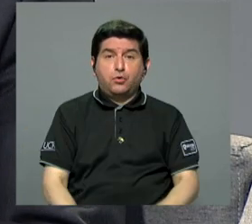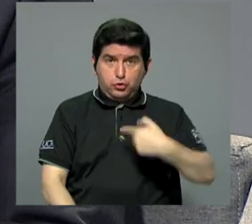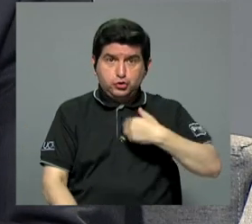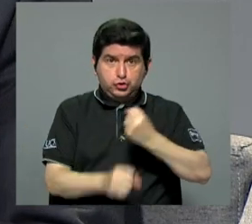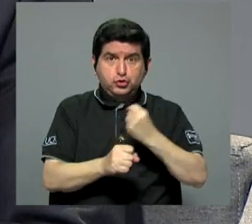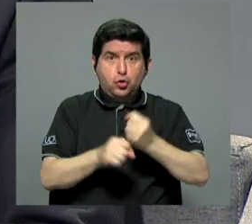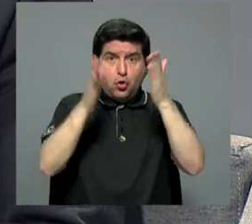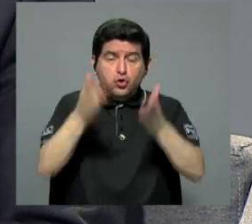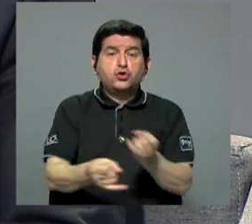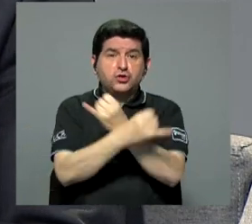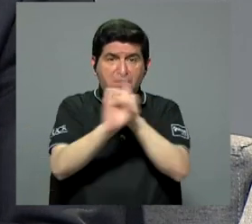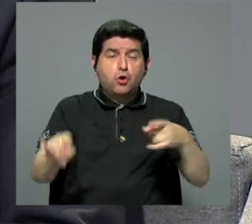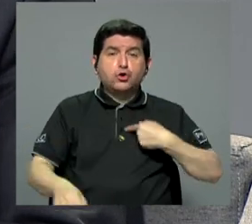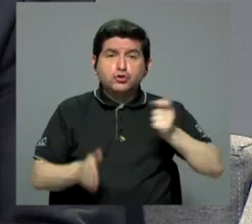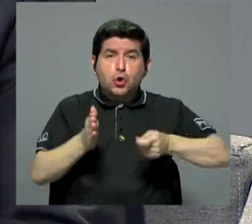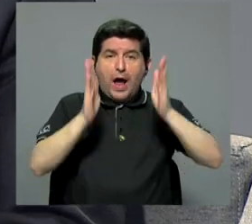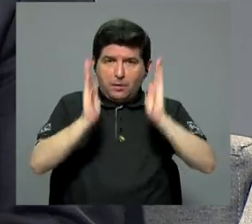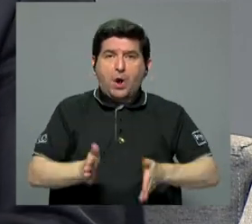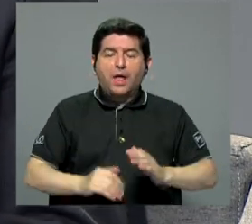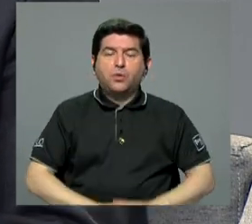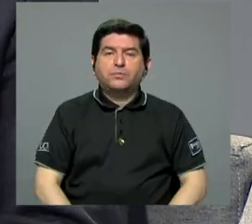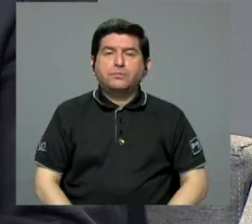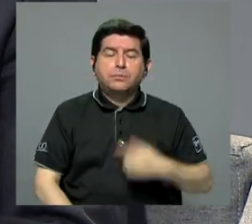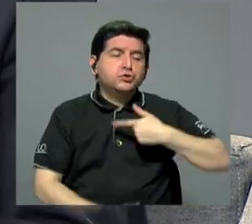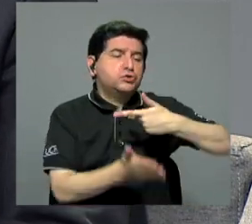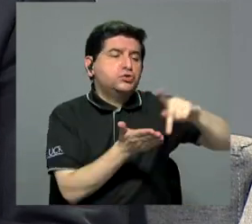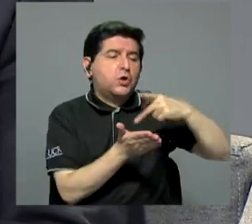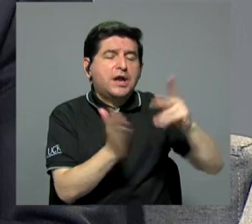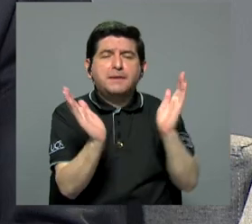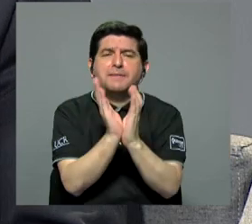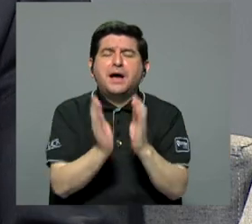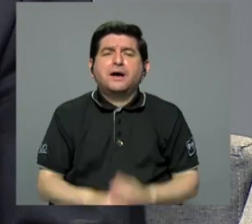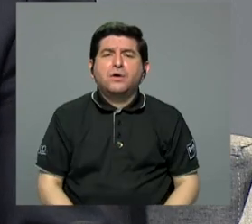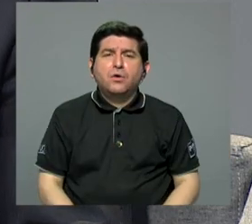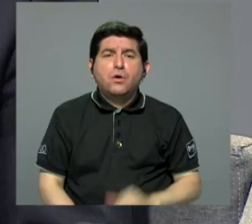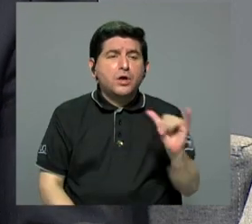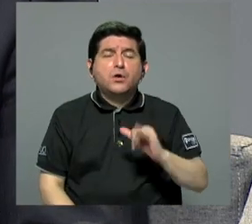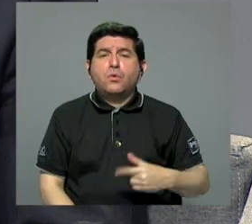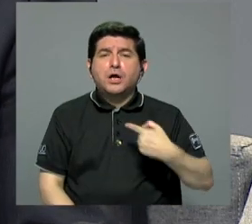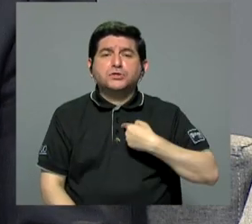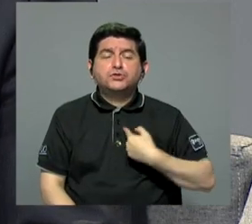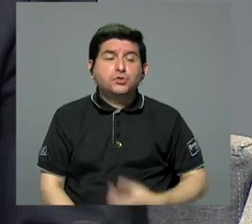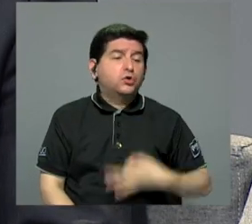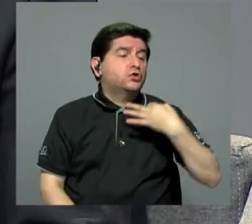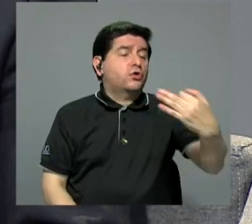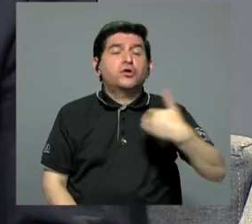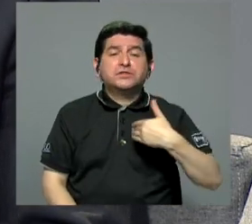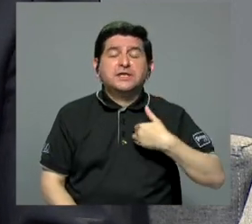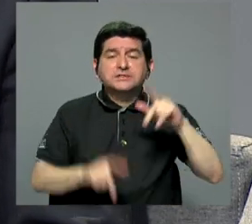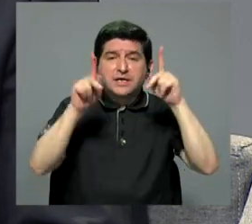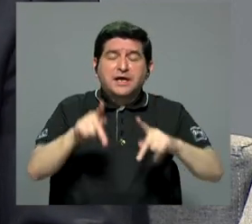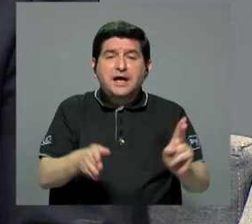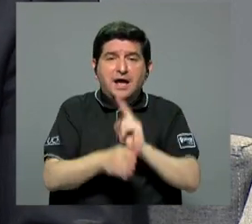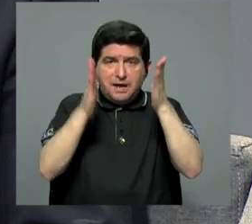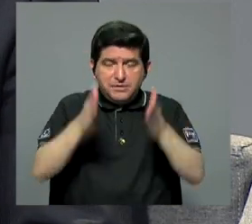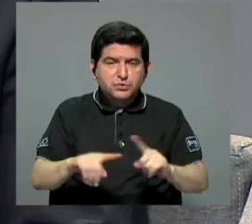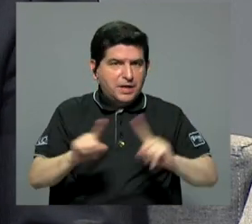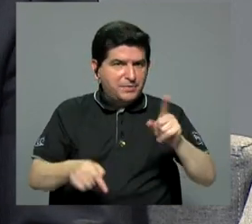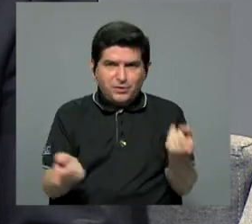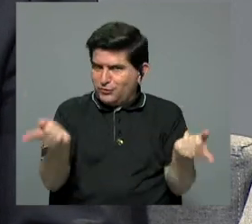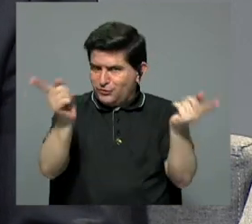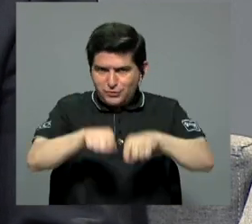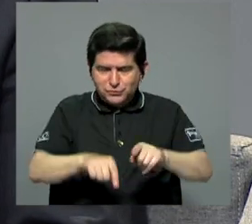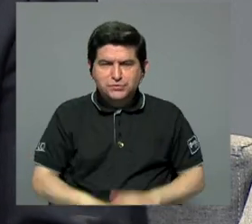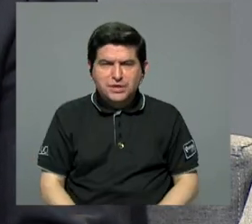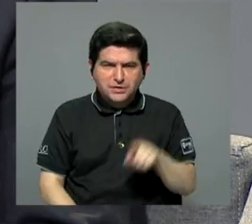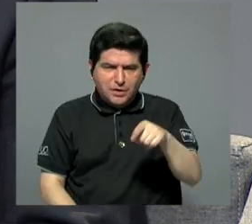soy trabajador independiente, yo soy abogado y yo le pago a la Caja un montón de plata como si todos los días tuviera clientes y no tengo clientes todos los días.